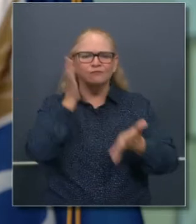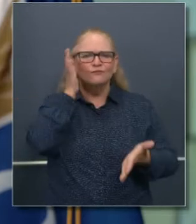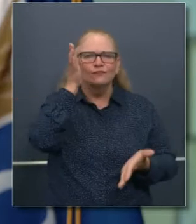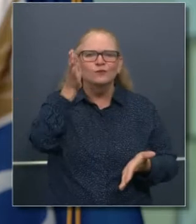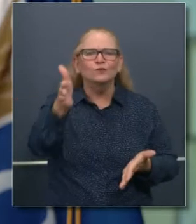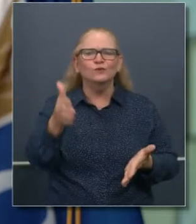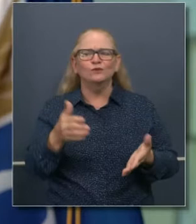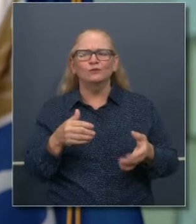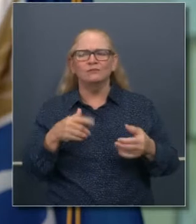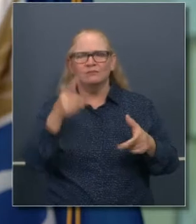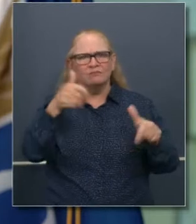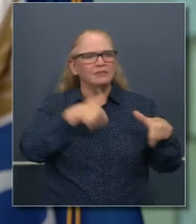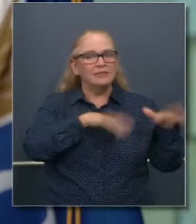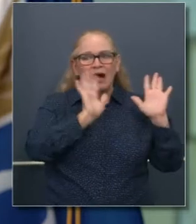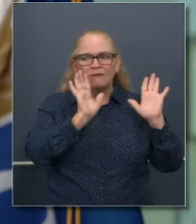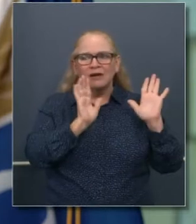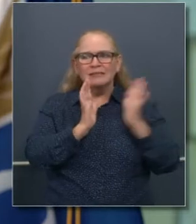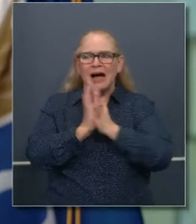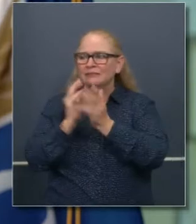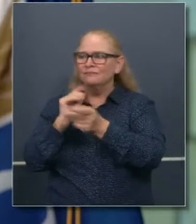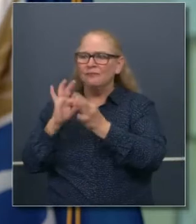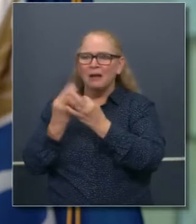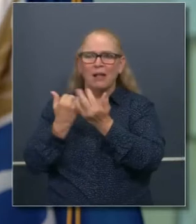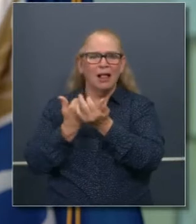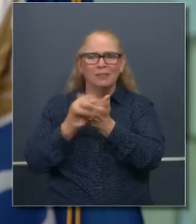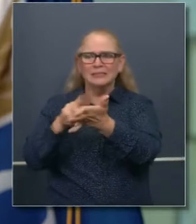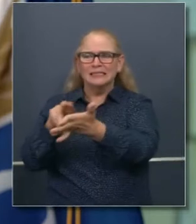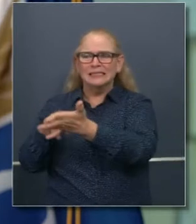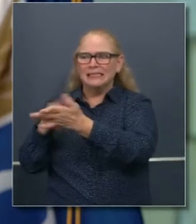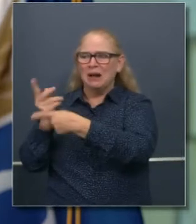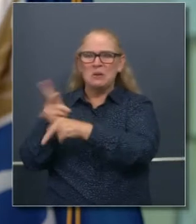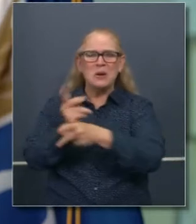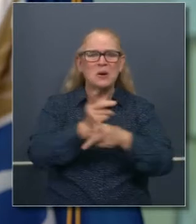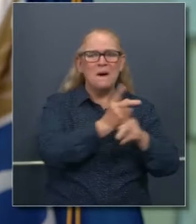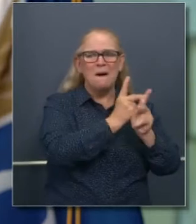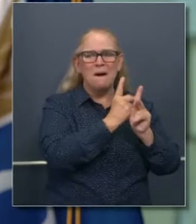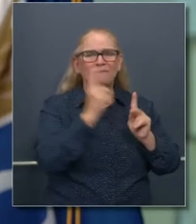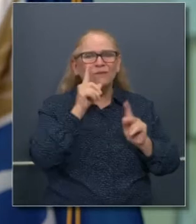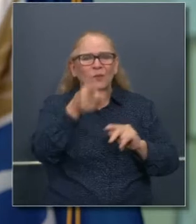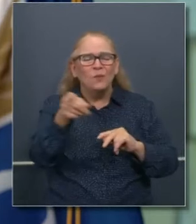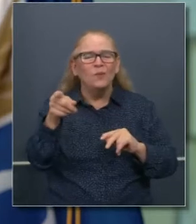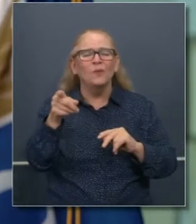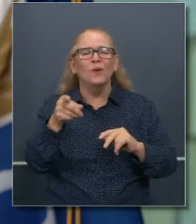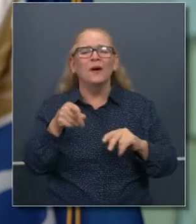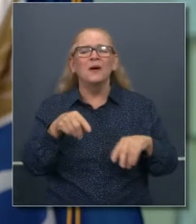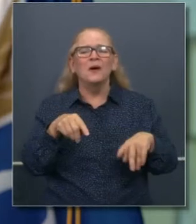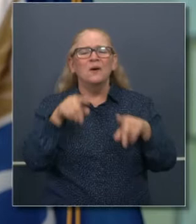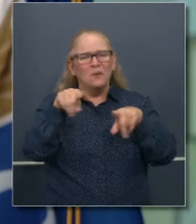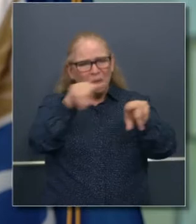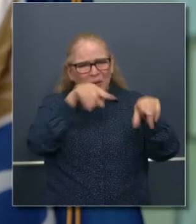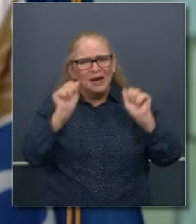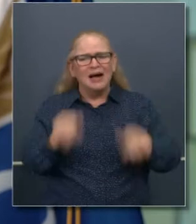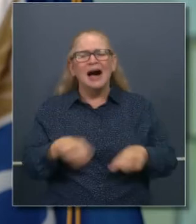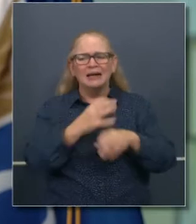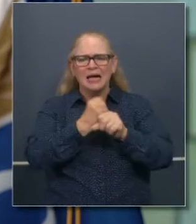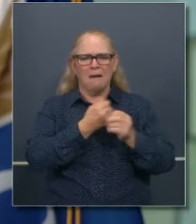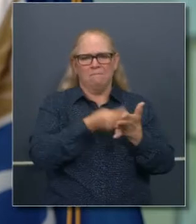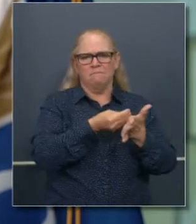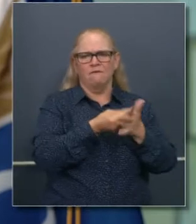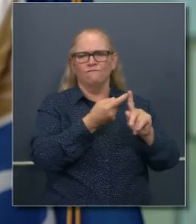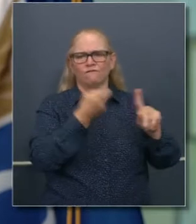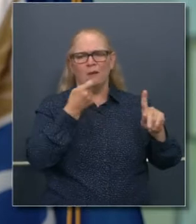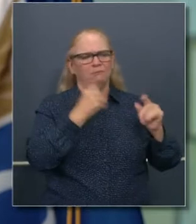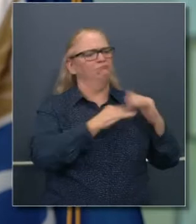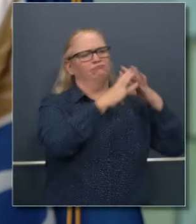económico y el futuro de su familia con préstamos, asegurándose de que tengan lo necesario en cuanto a inversión,